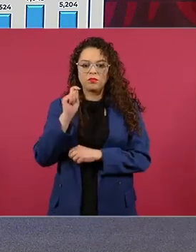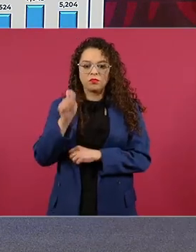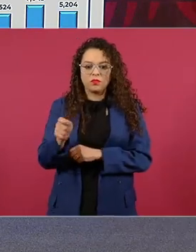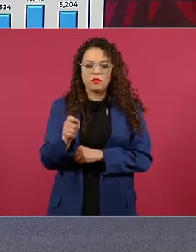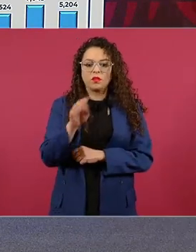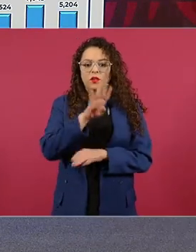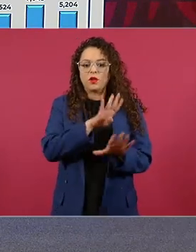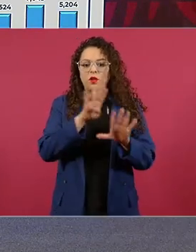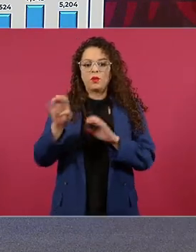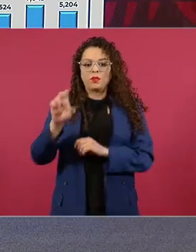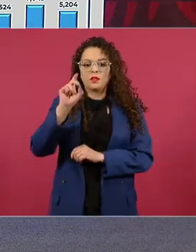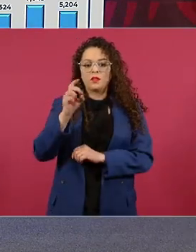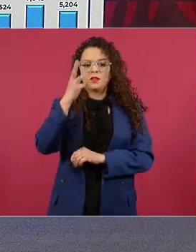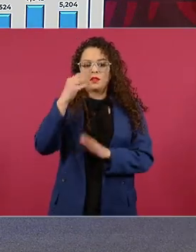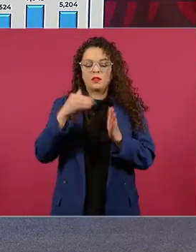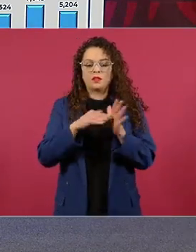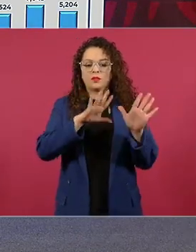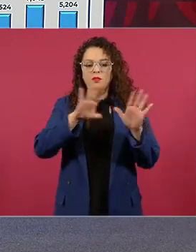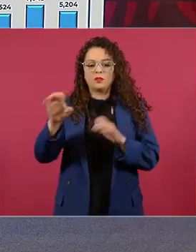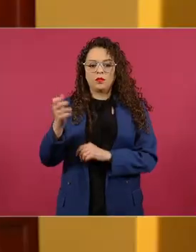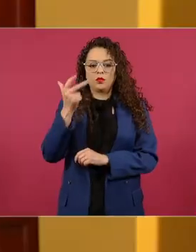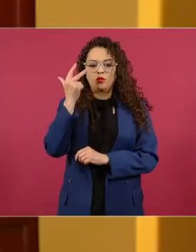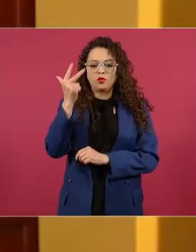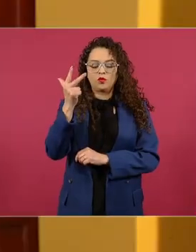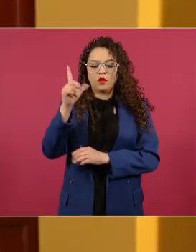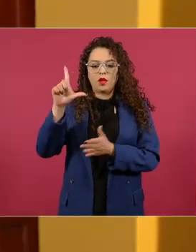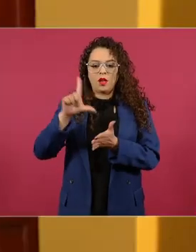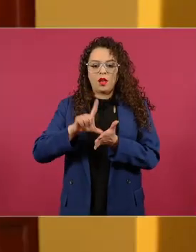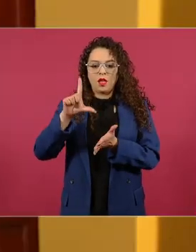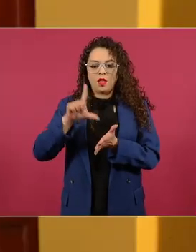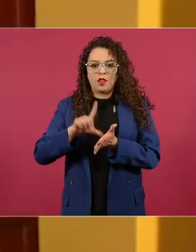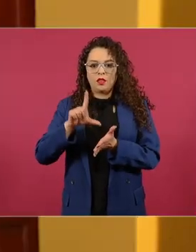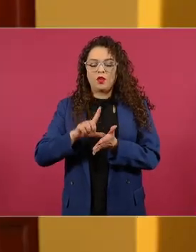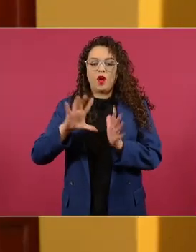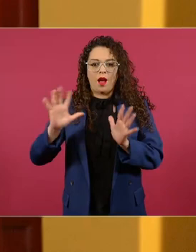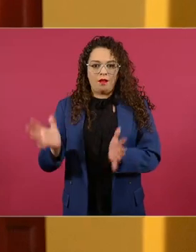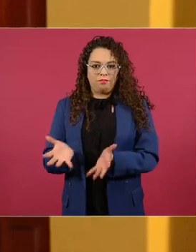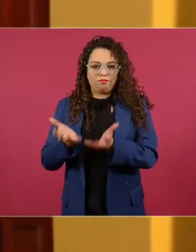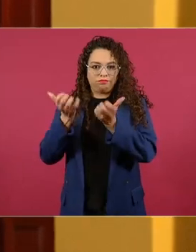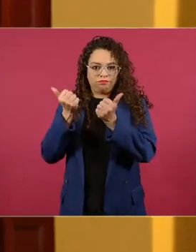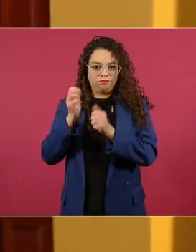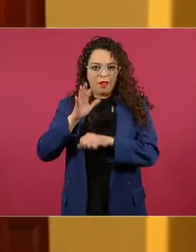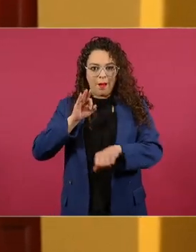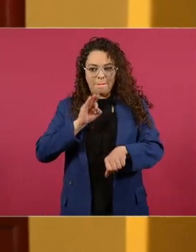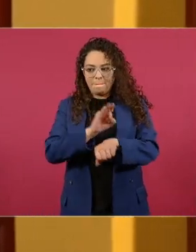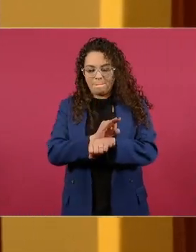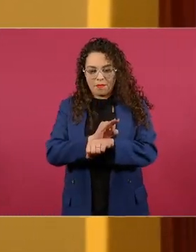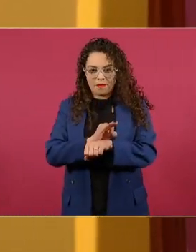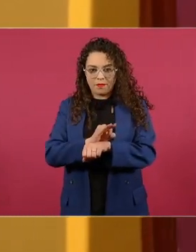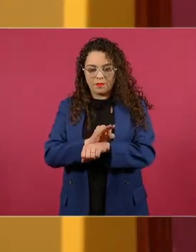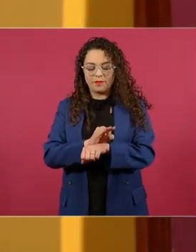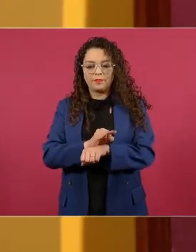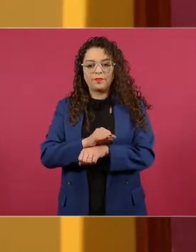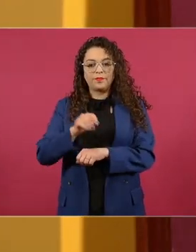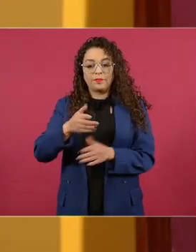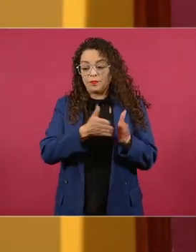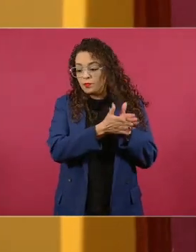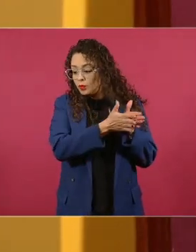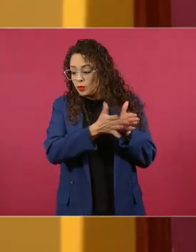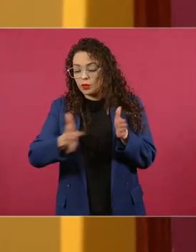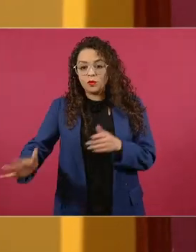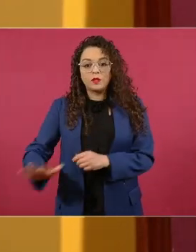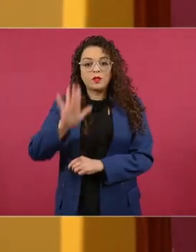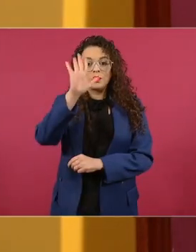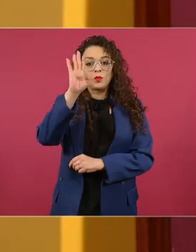treinta y tres mil quinientos ocho litros de combustible. Llevamos en la administración cincuenta y nueve